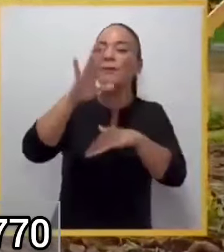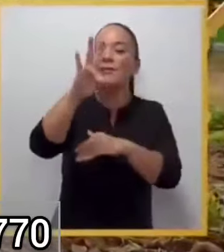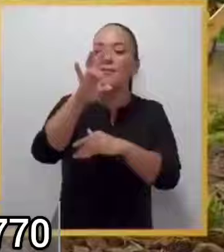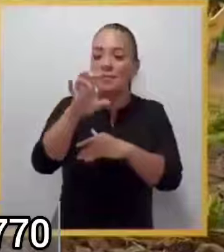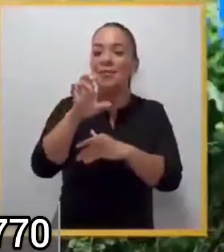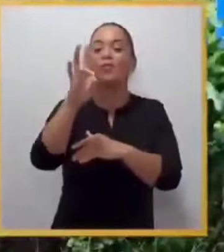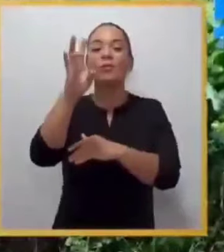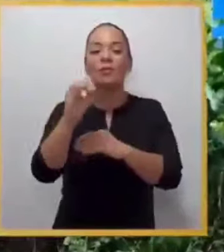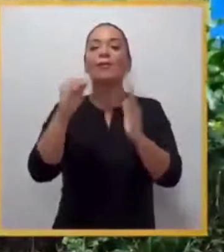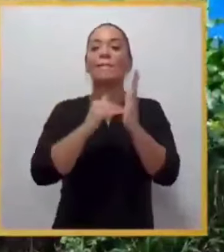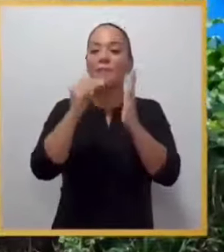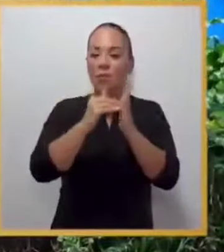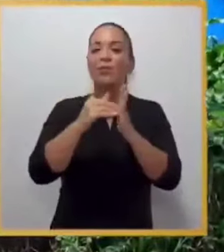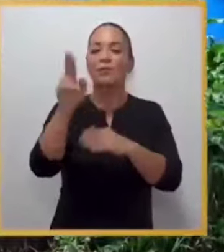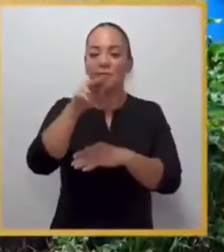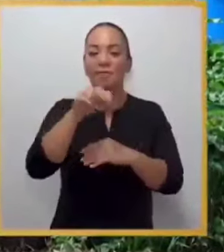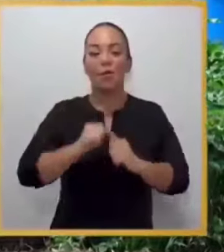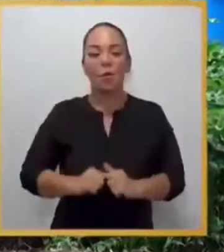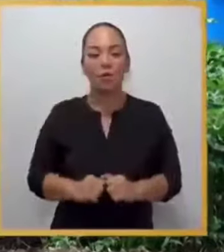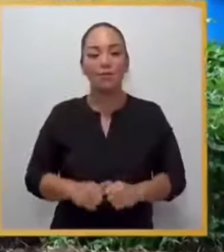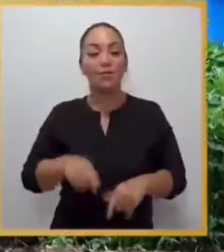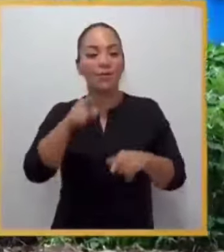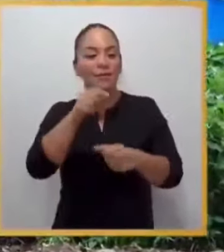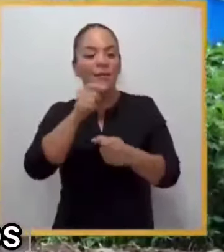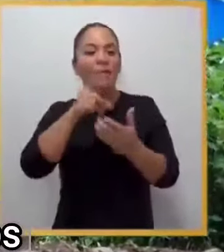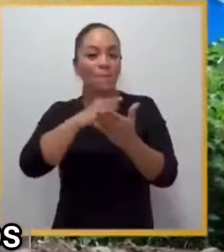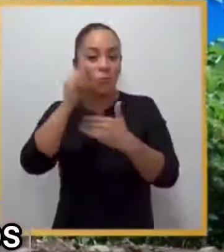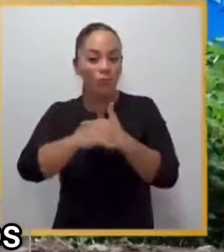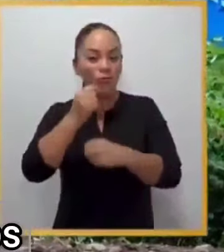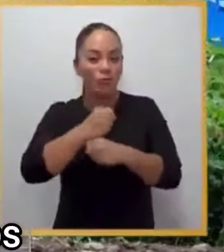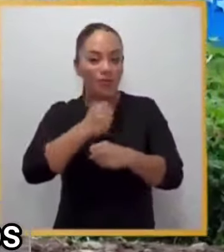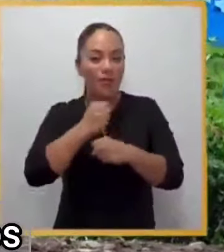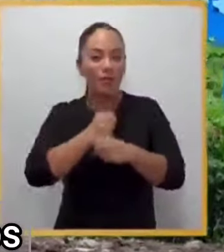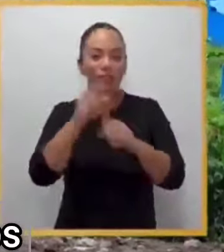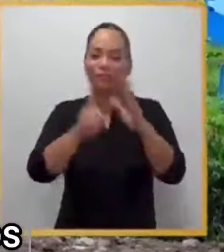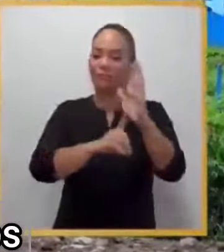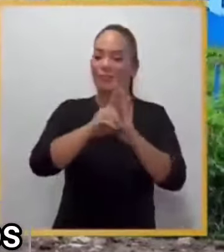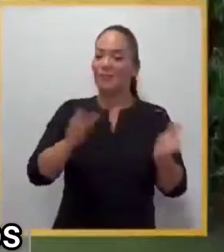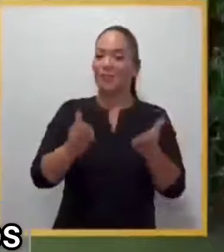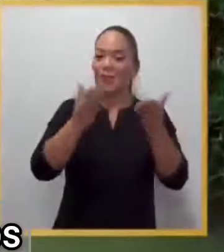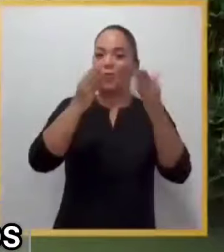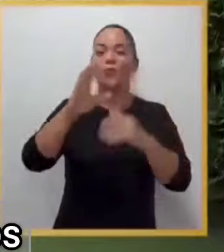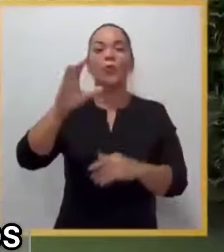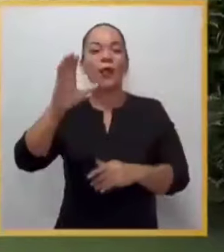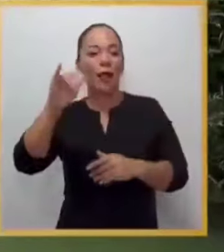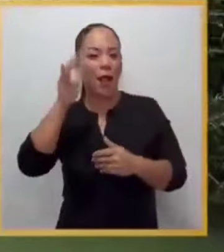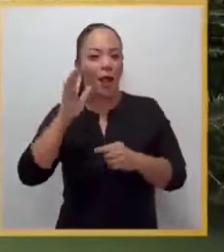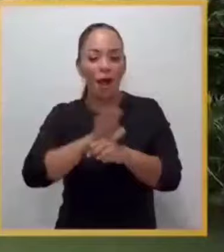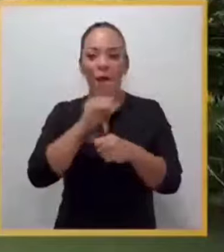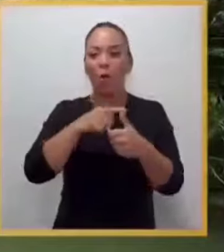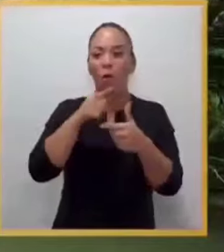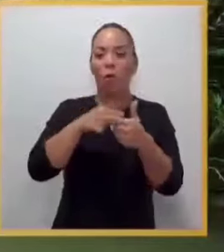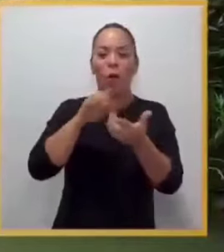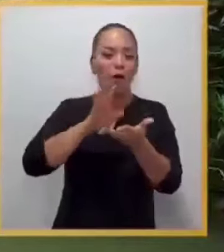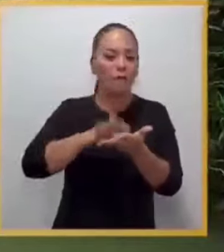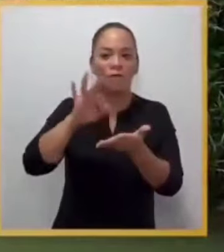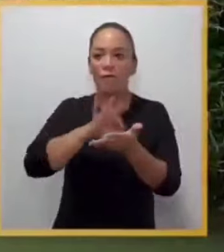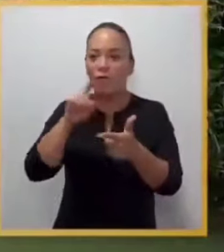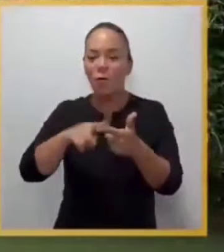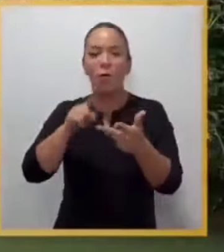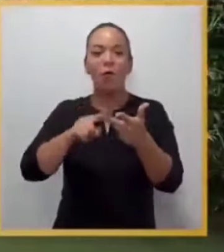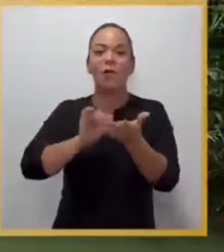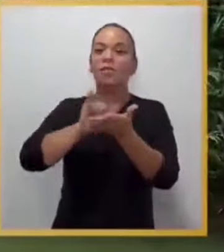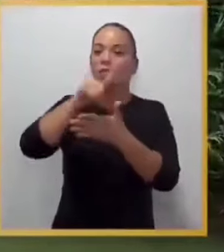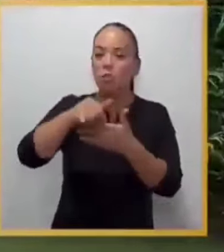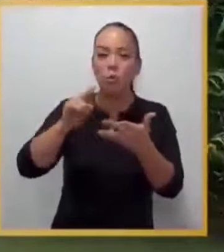una inversión de más de 770 millones de colones. Esta obra favorecerá el desarrollo de cultivos como el cacao, granos básicos,